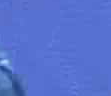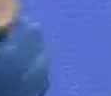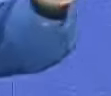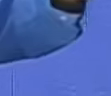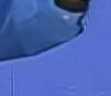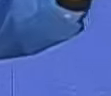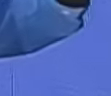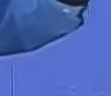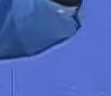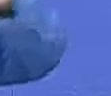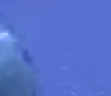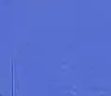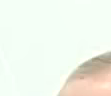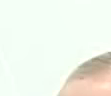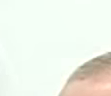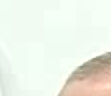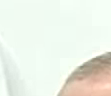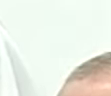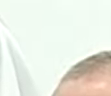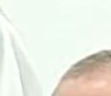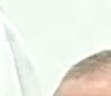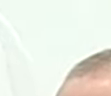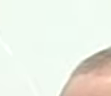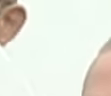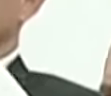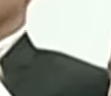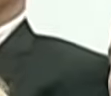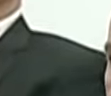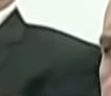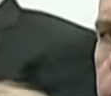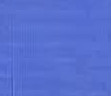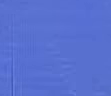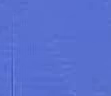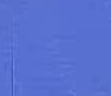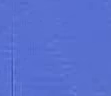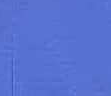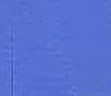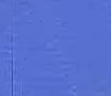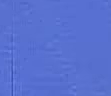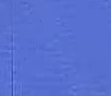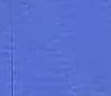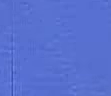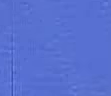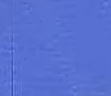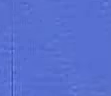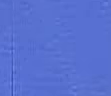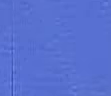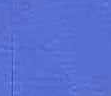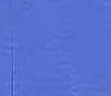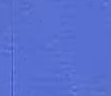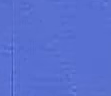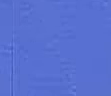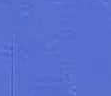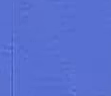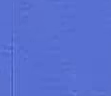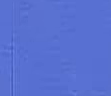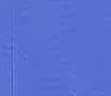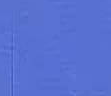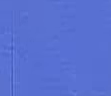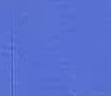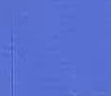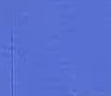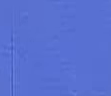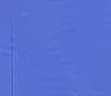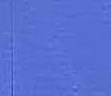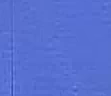Álvarez Carabobo Carabobo Valenciana graduada en la universidad de Carabobo correcto para el estado